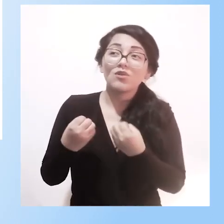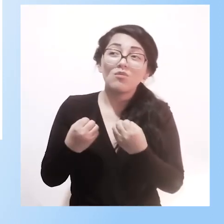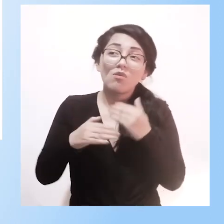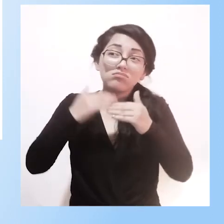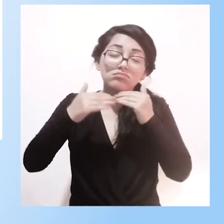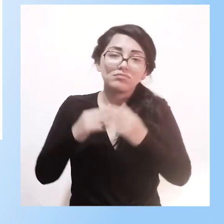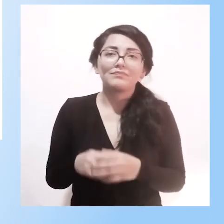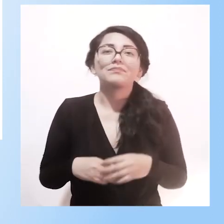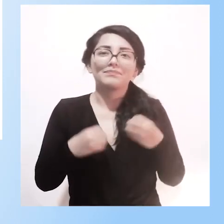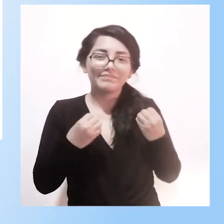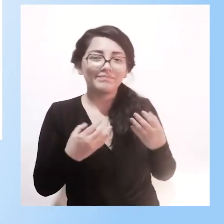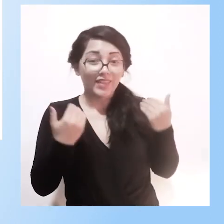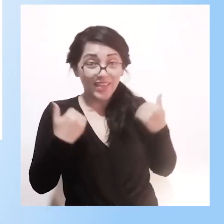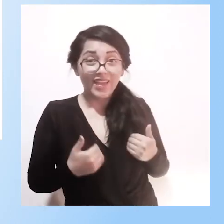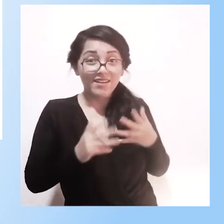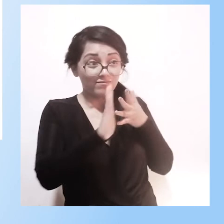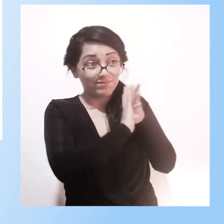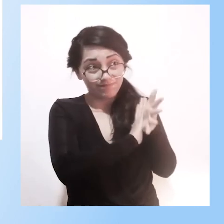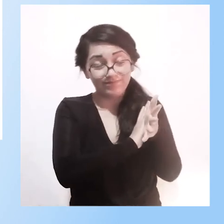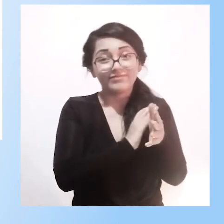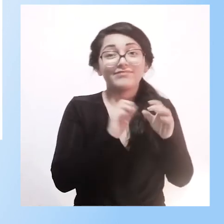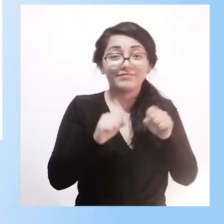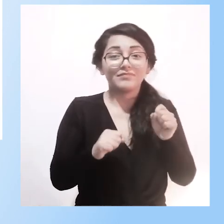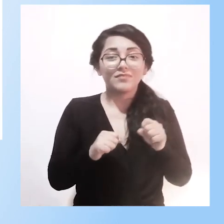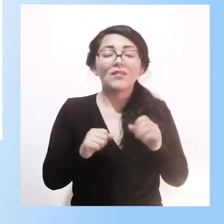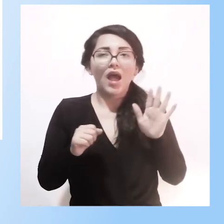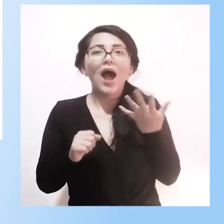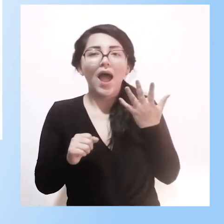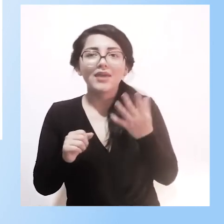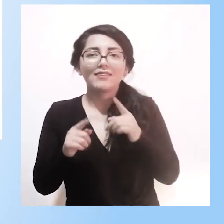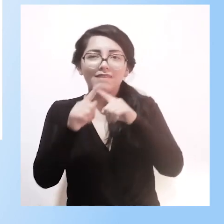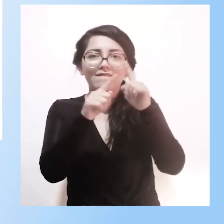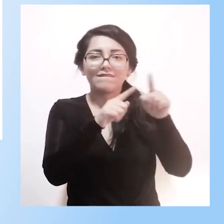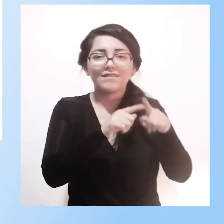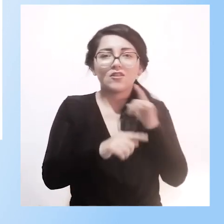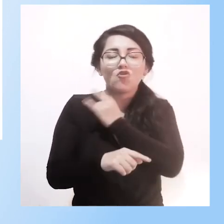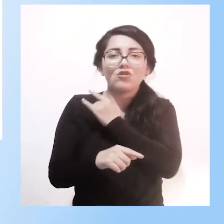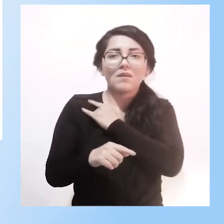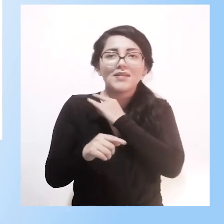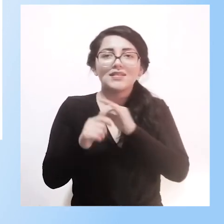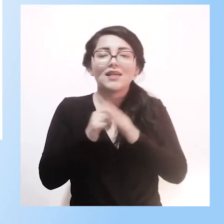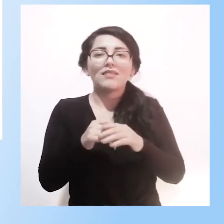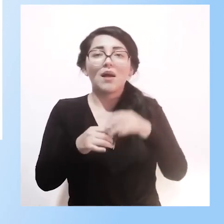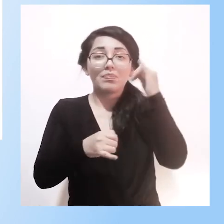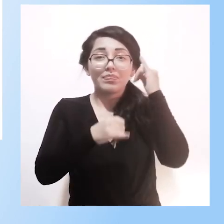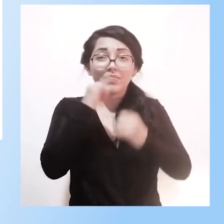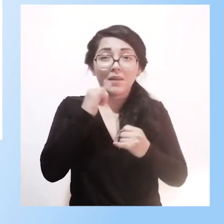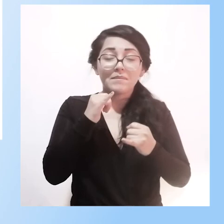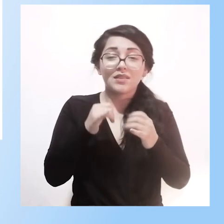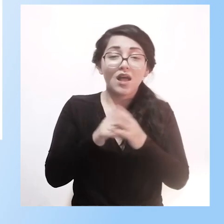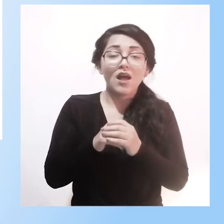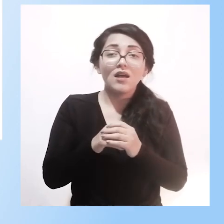hoy, dentro de la gama de posgrados y de especializaciones Uruguay no